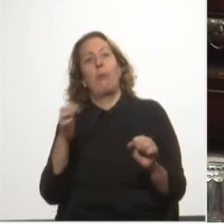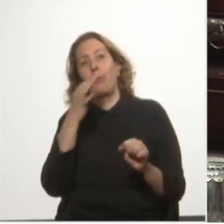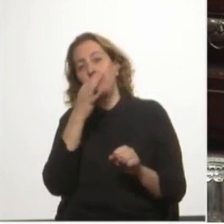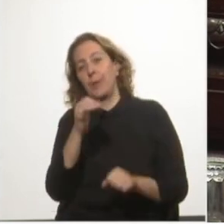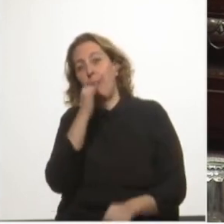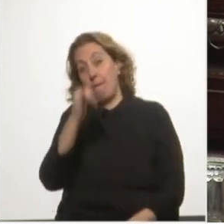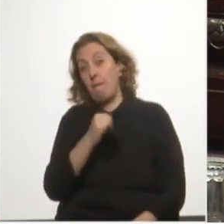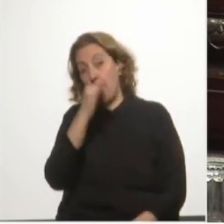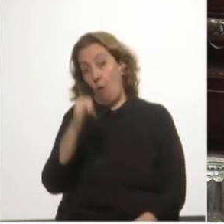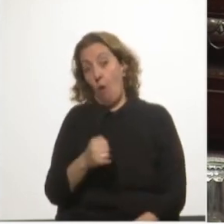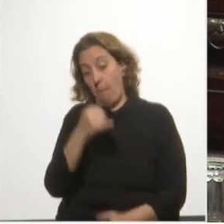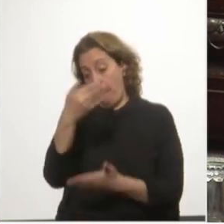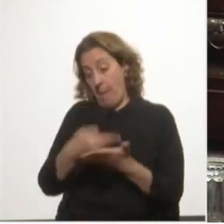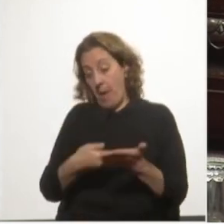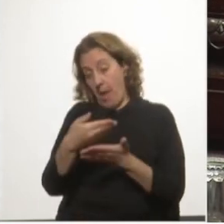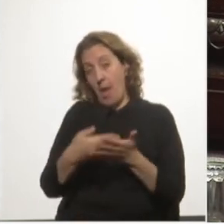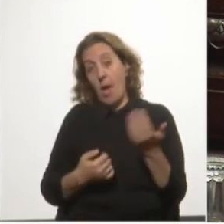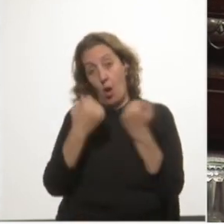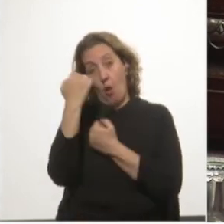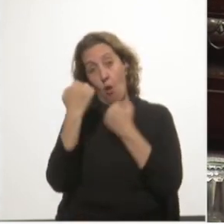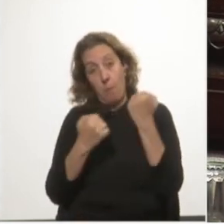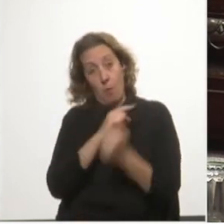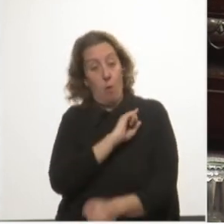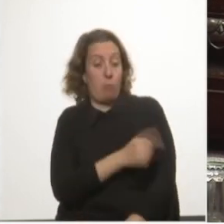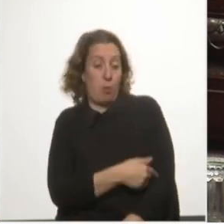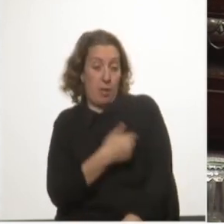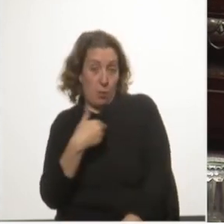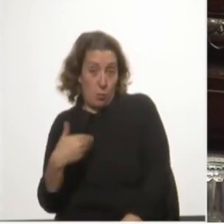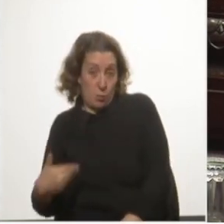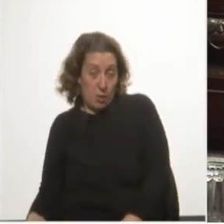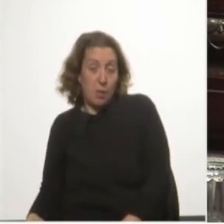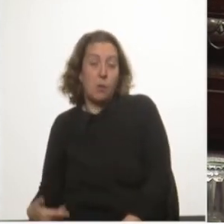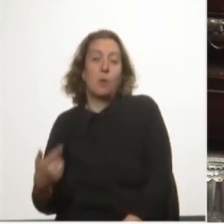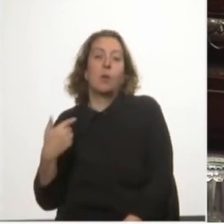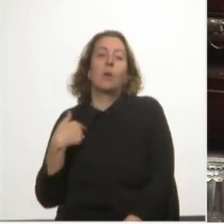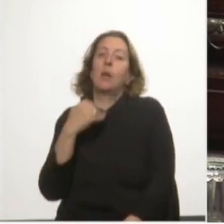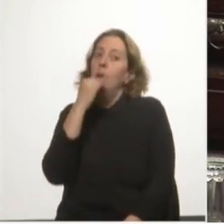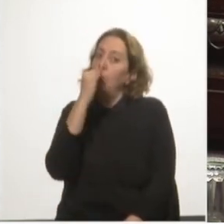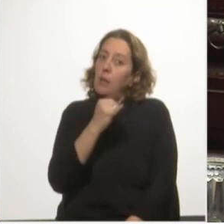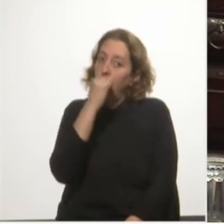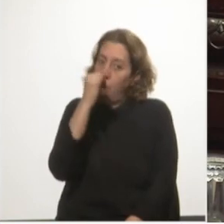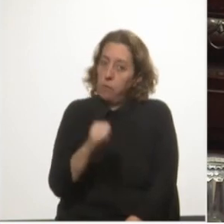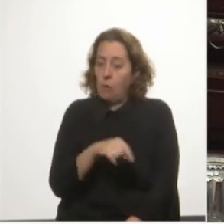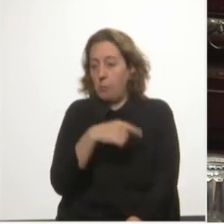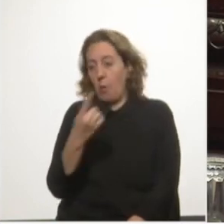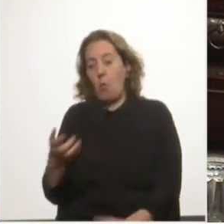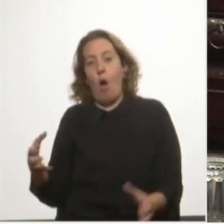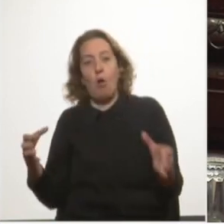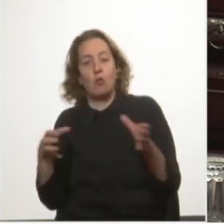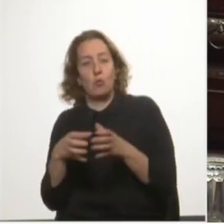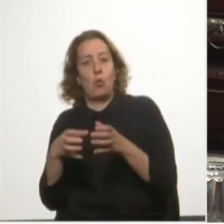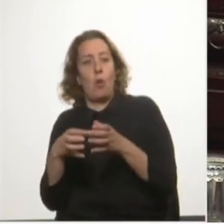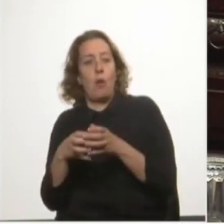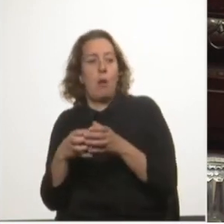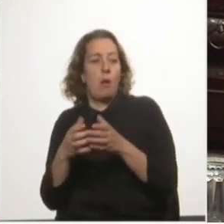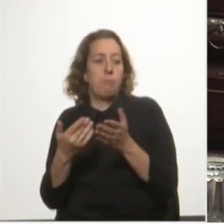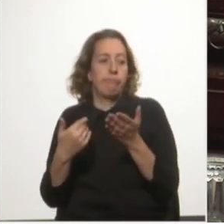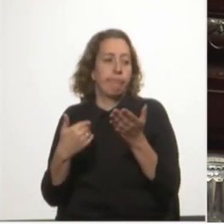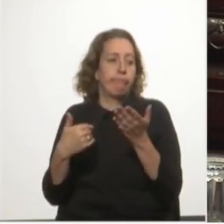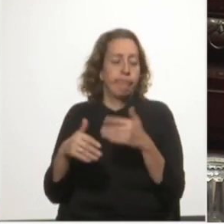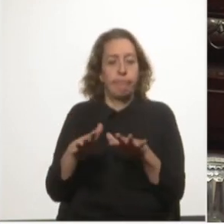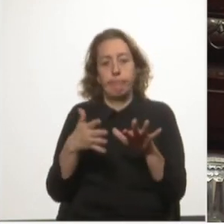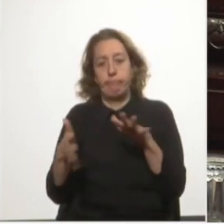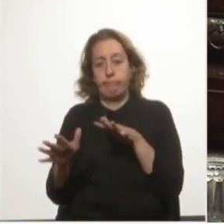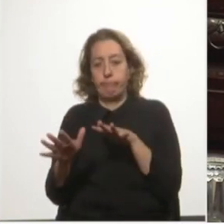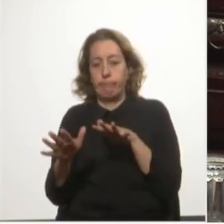económico del Poder Ejecutivo el informe contratado por Catón Nacín, a una consultora que con mayor o menor fineza